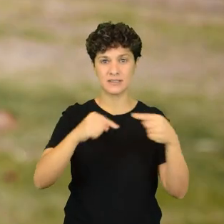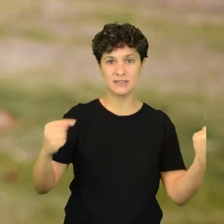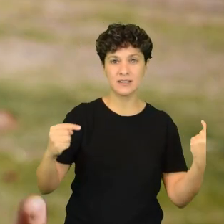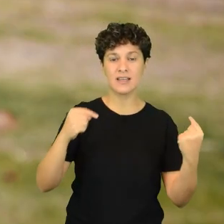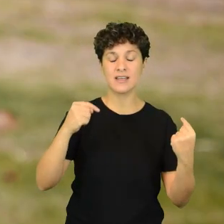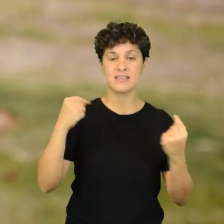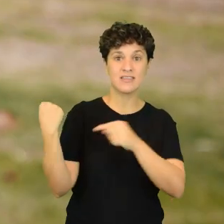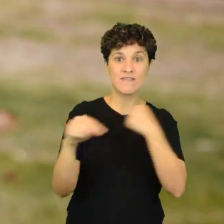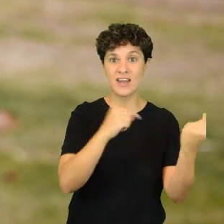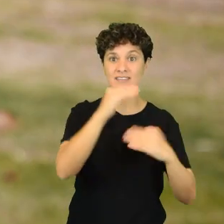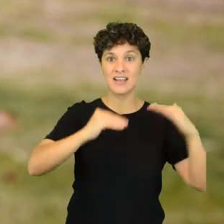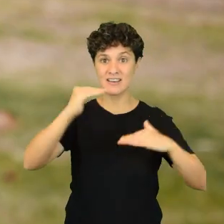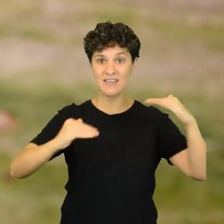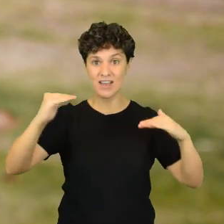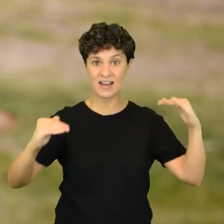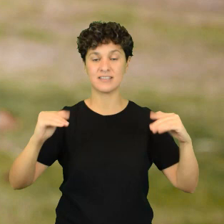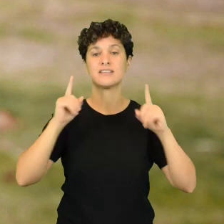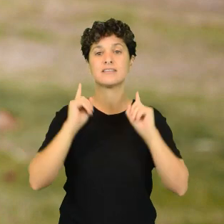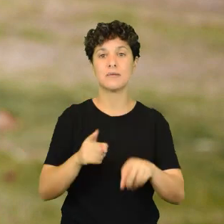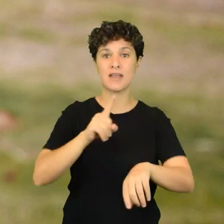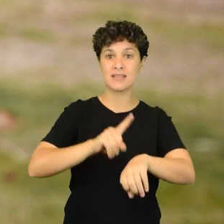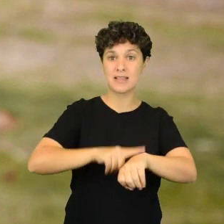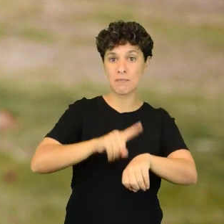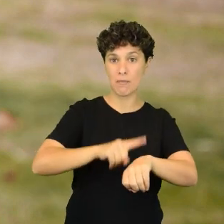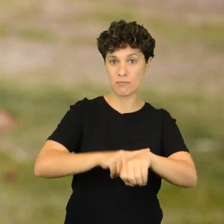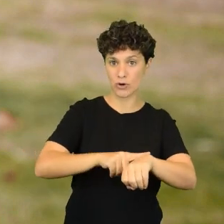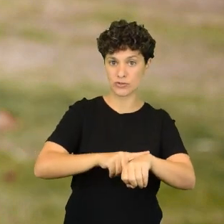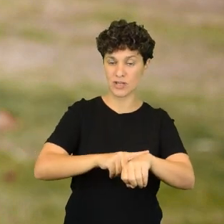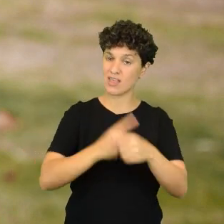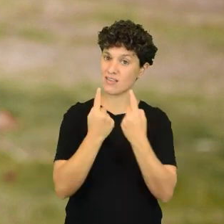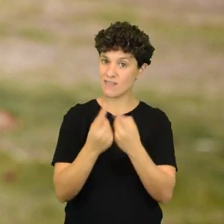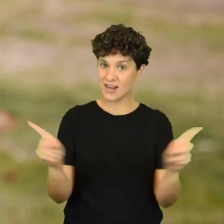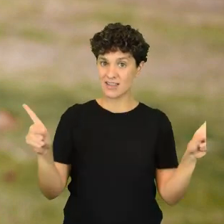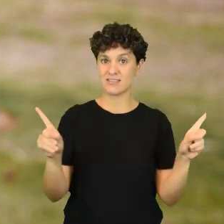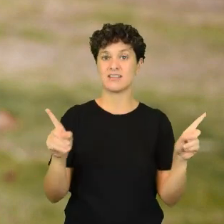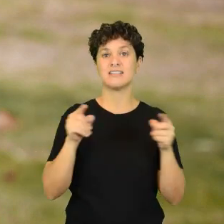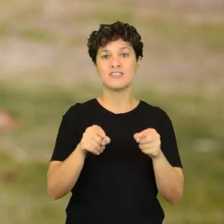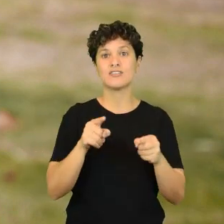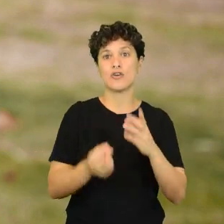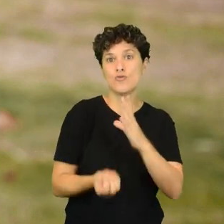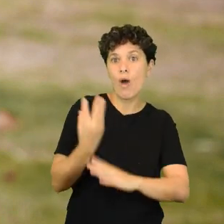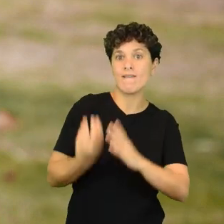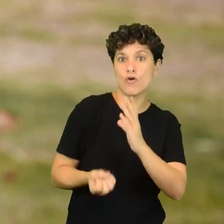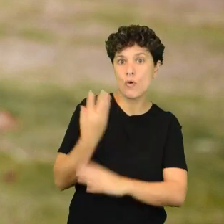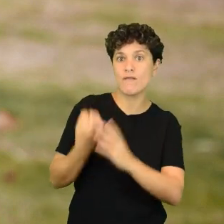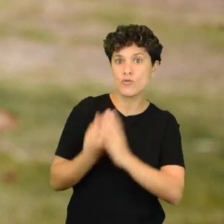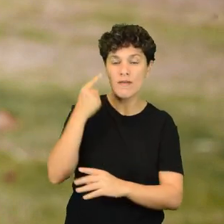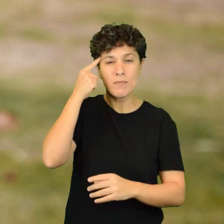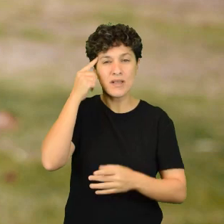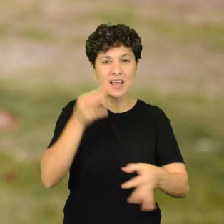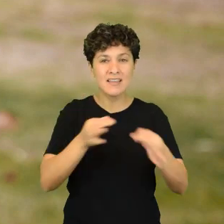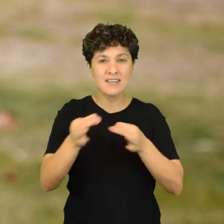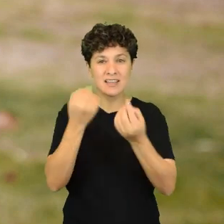los tiempos pedagógicos son mucho más cortos, entonces eso nos obliga a innovar o a pensar otras estrategias,